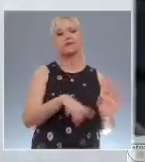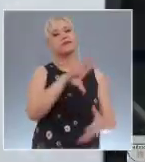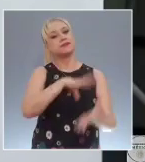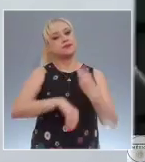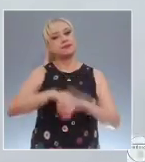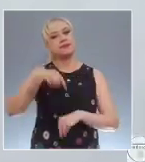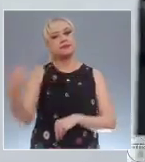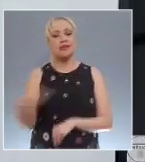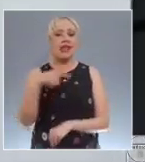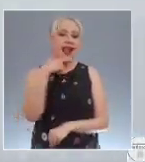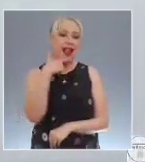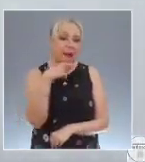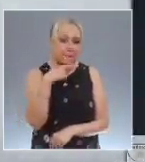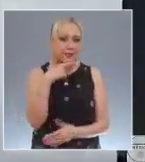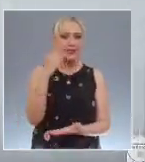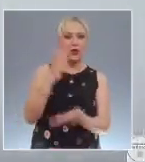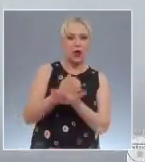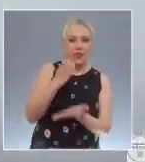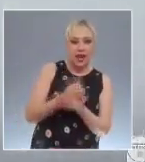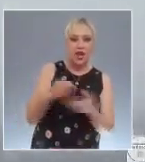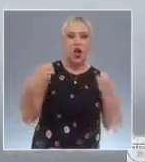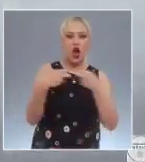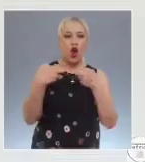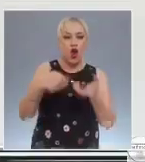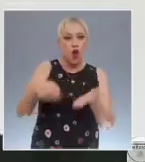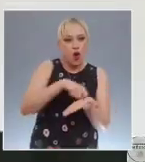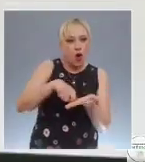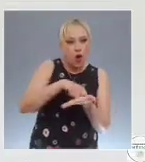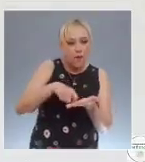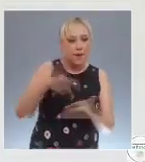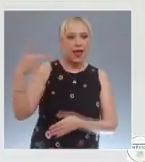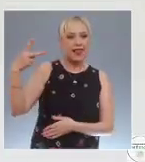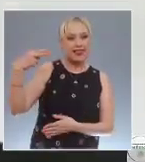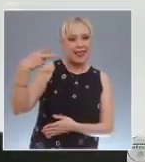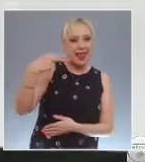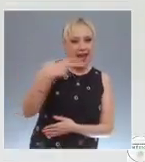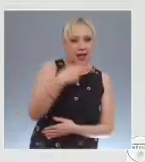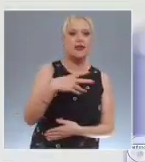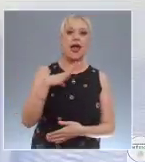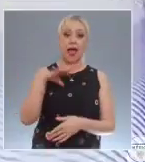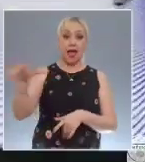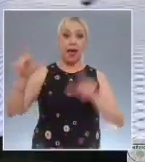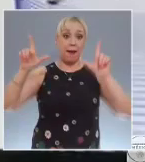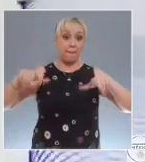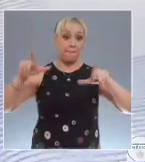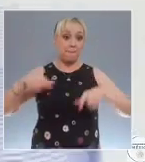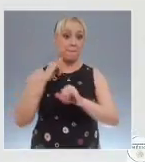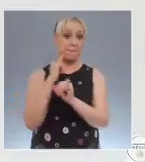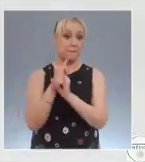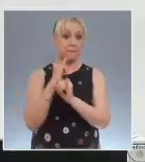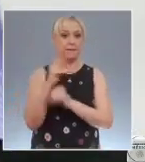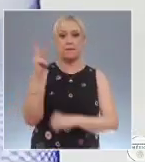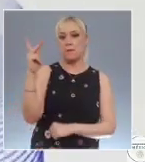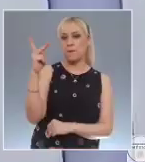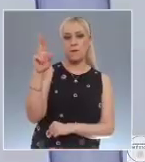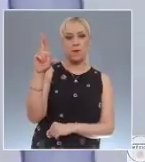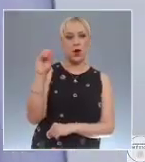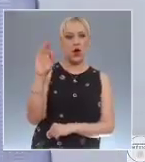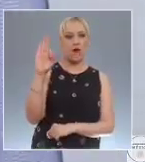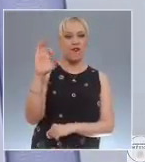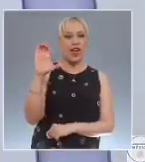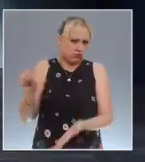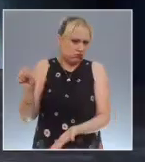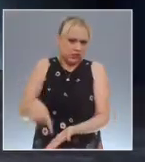cuadernos, gomas, tijeras, entre otros, se encuentra en su sitio web profeco.gov.mx.